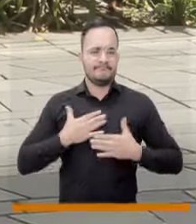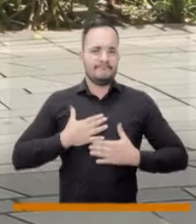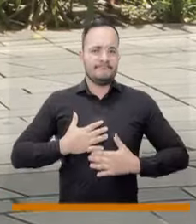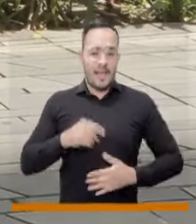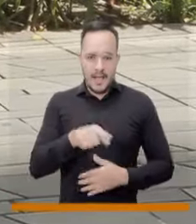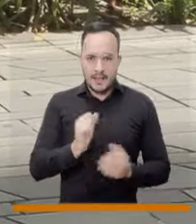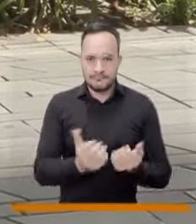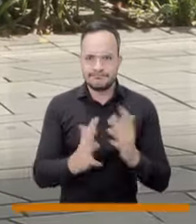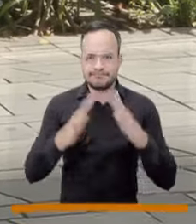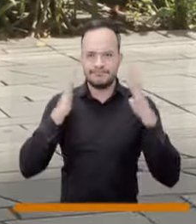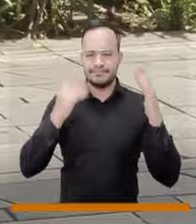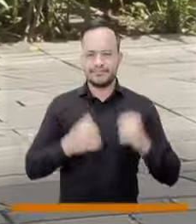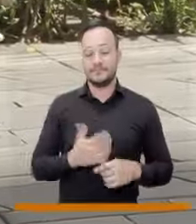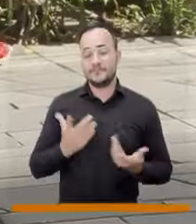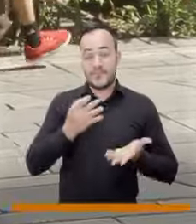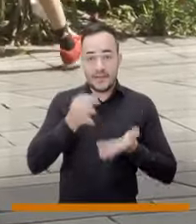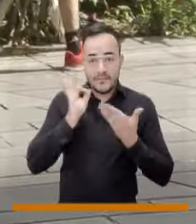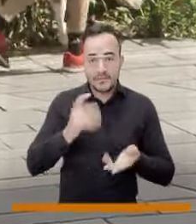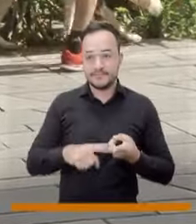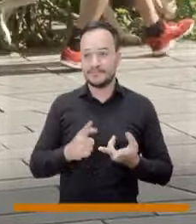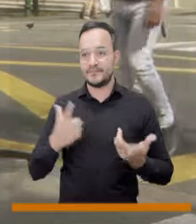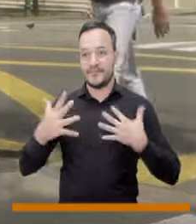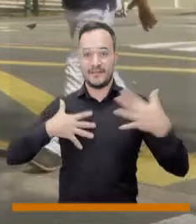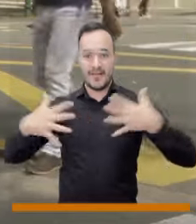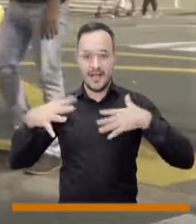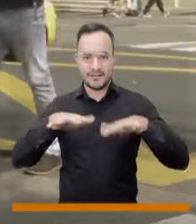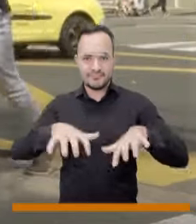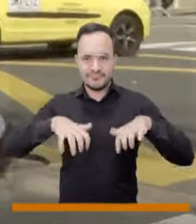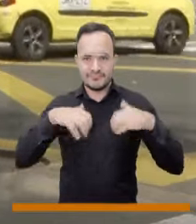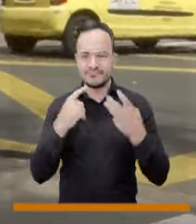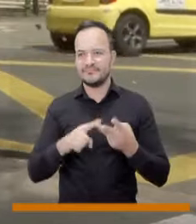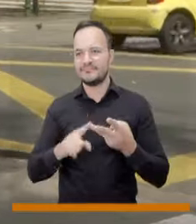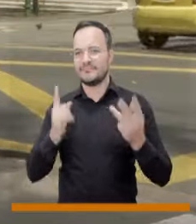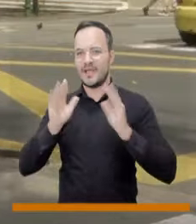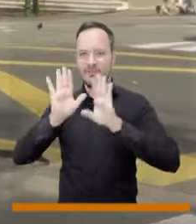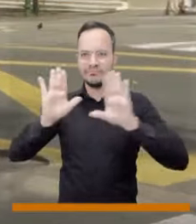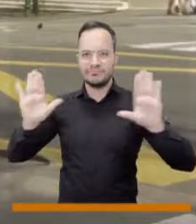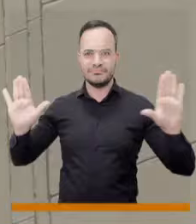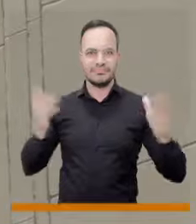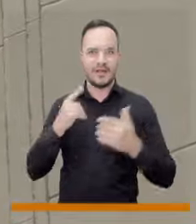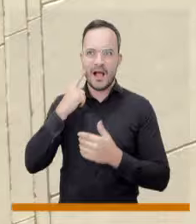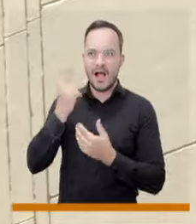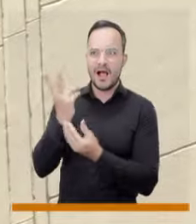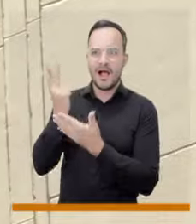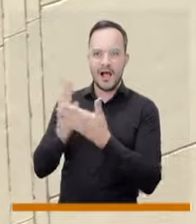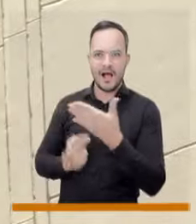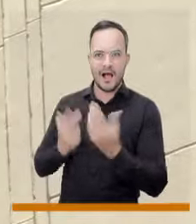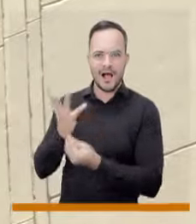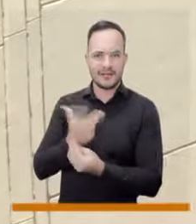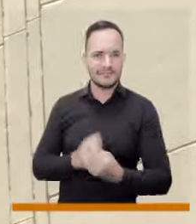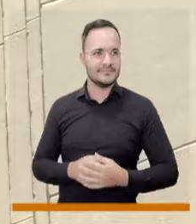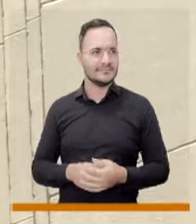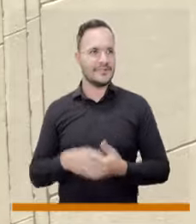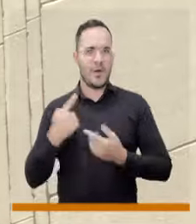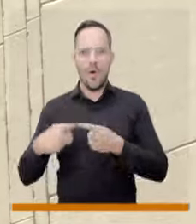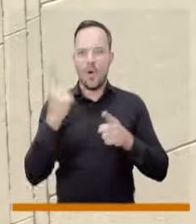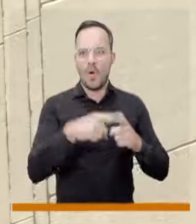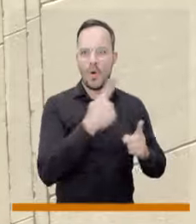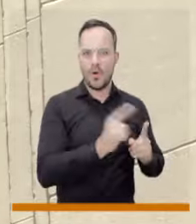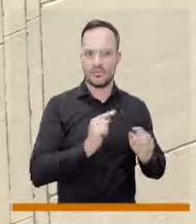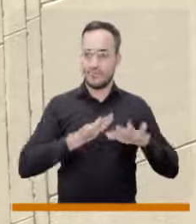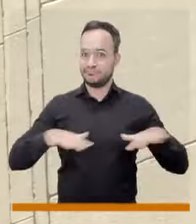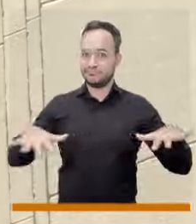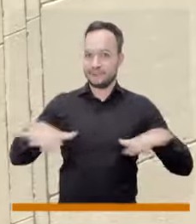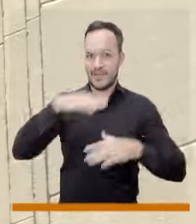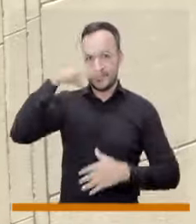cafés teatros galerías espacios de exposición están y habitan aquí en el centro de la